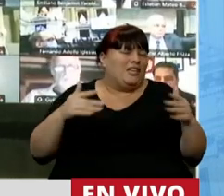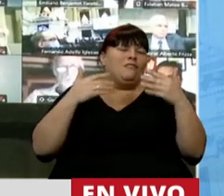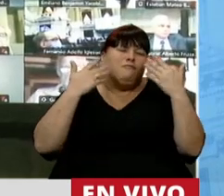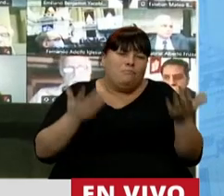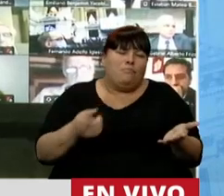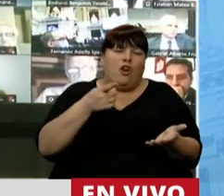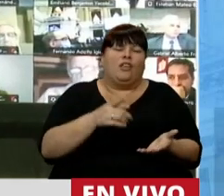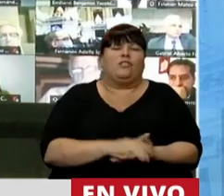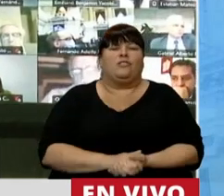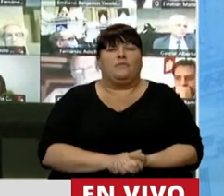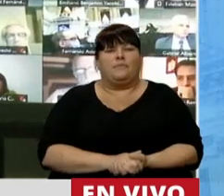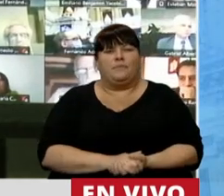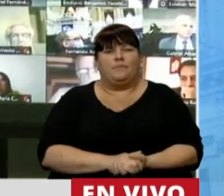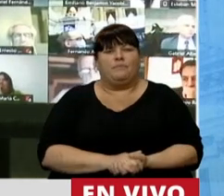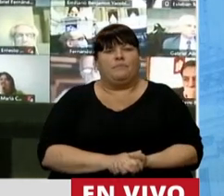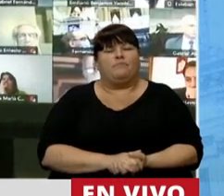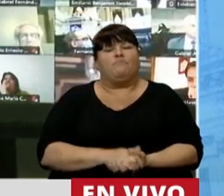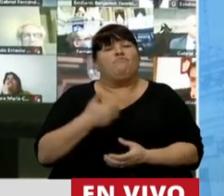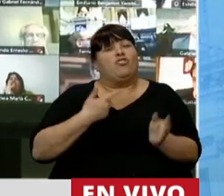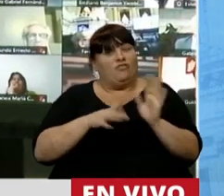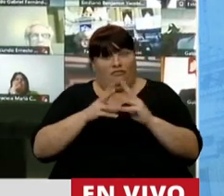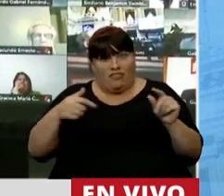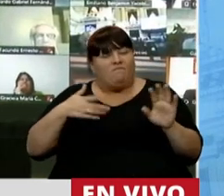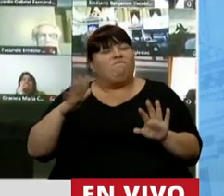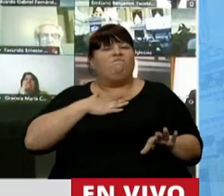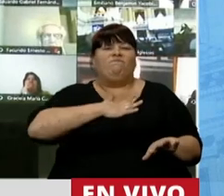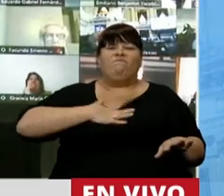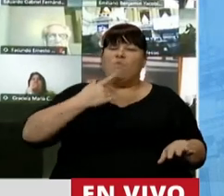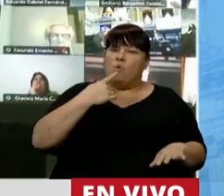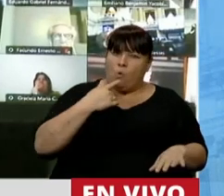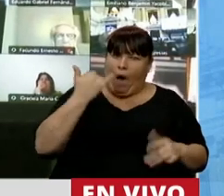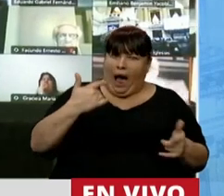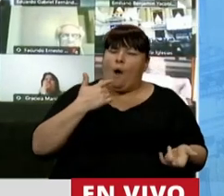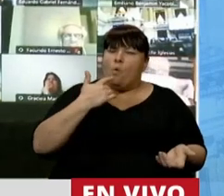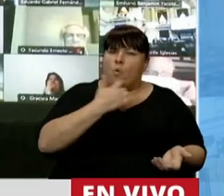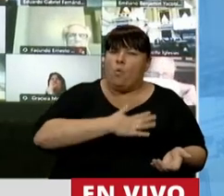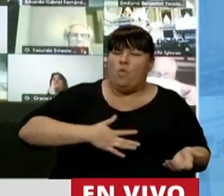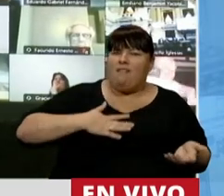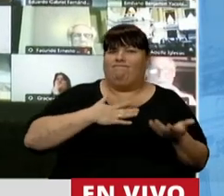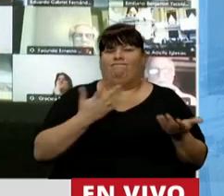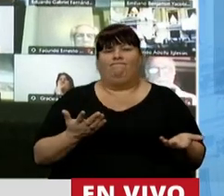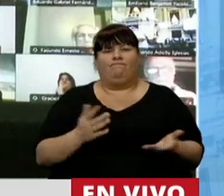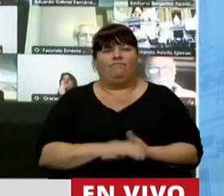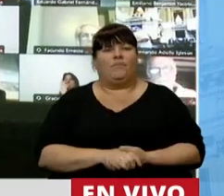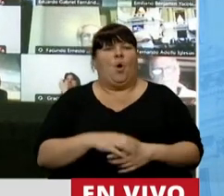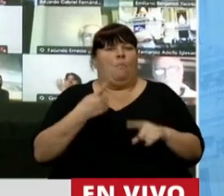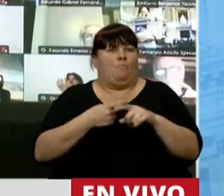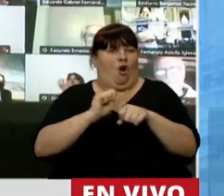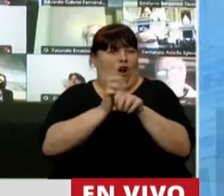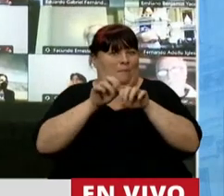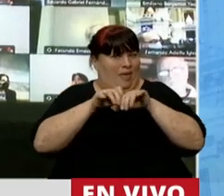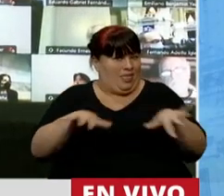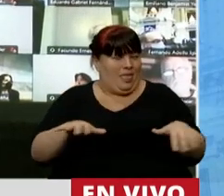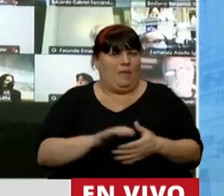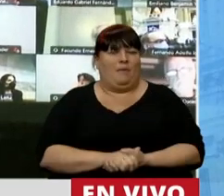señor presidente, nos vamos con incertidumbre. Hay incertidumbre por la pandemia.